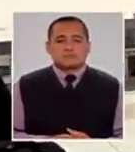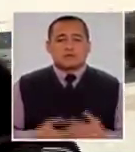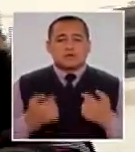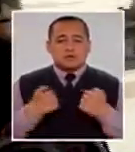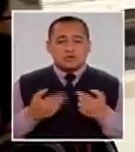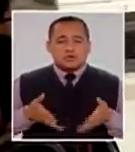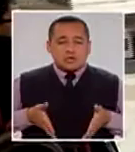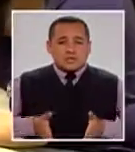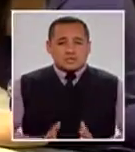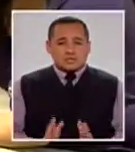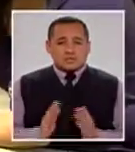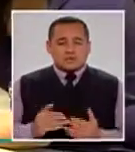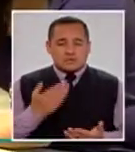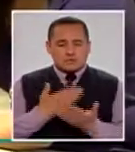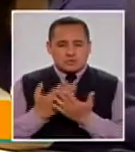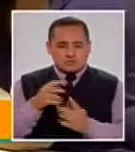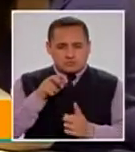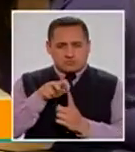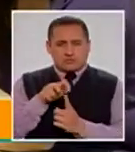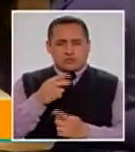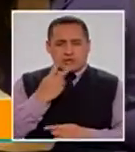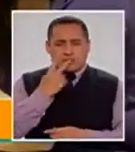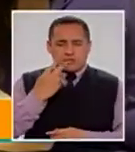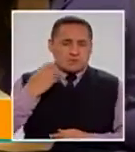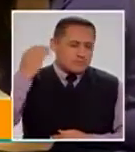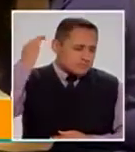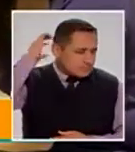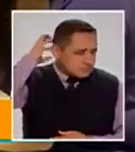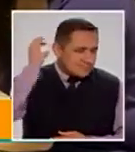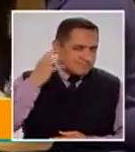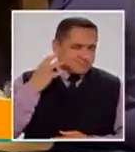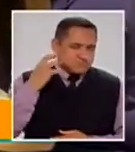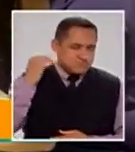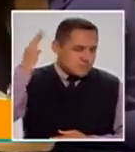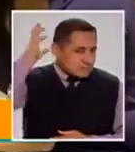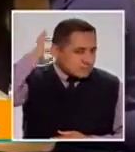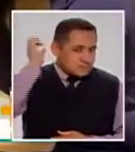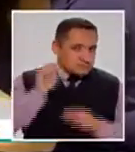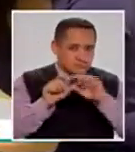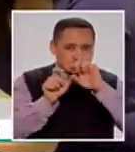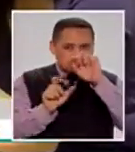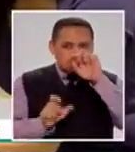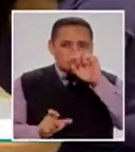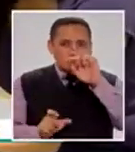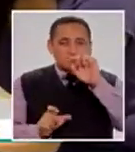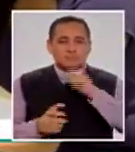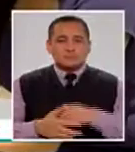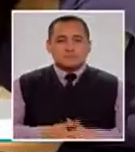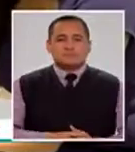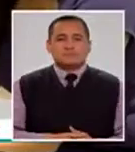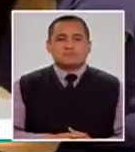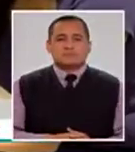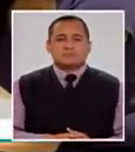Cuando yo nací, me detectaron un tumor en la columna, o en la parte lumbar.